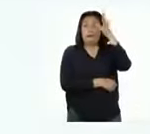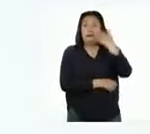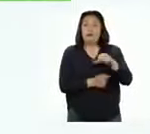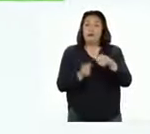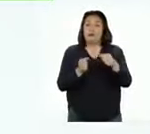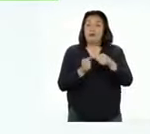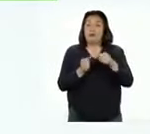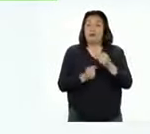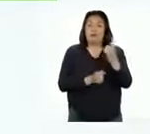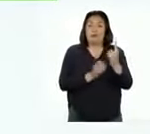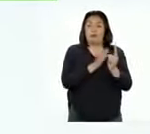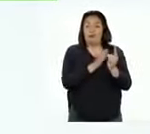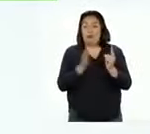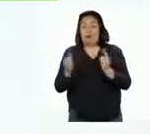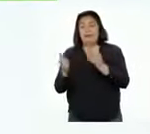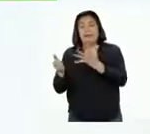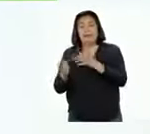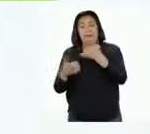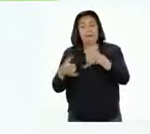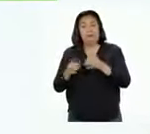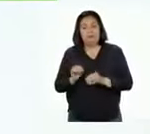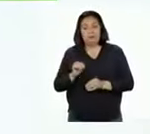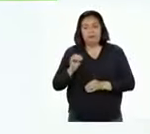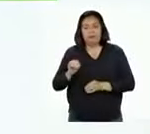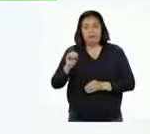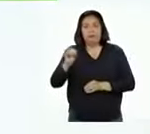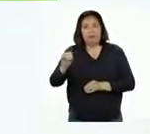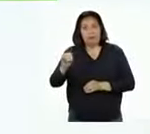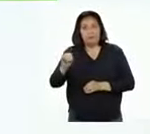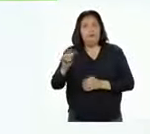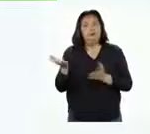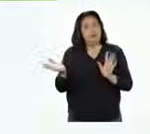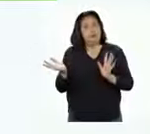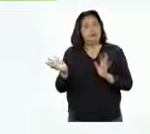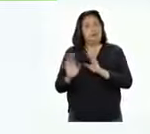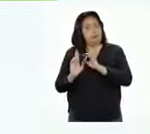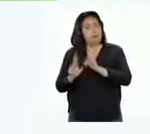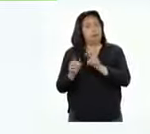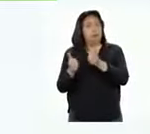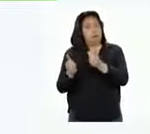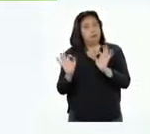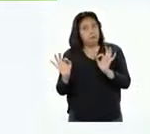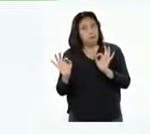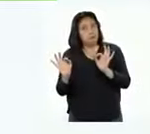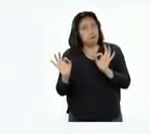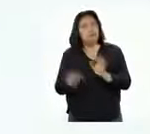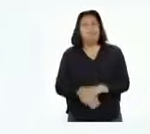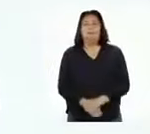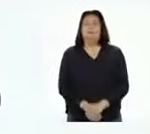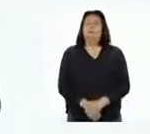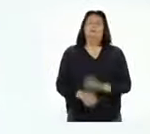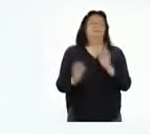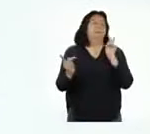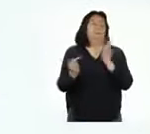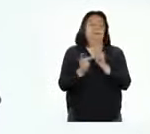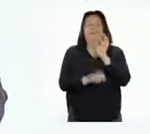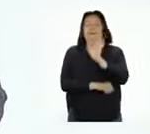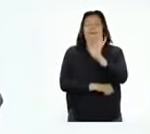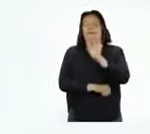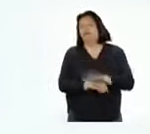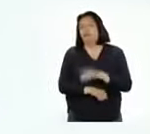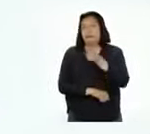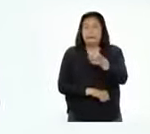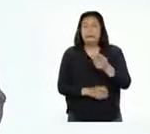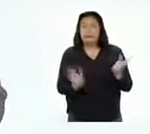Deben tener un número del 1 al 6 para que el jugador avance el número de espacios indicados si es que responde correctamente. ¡Perfecto!